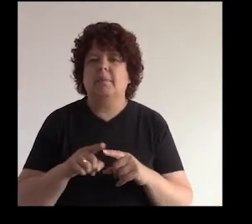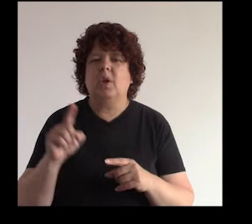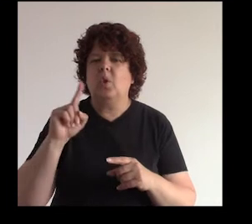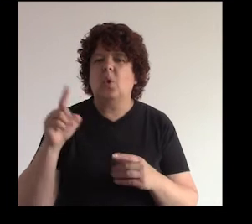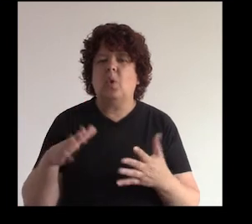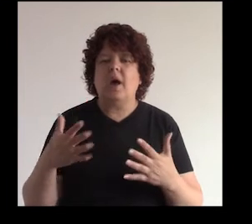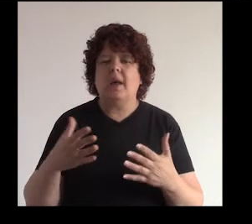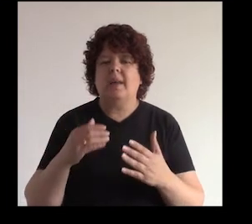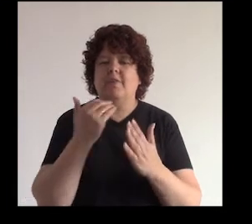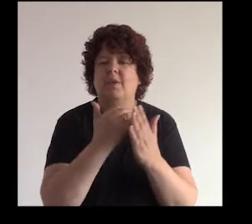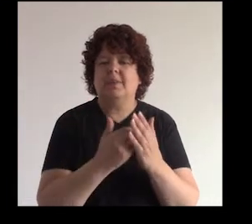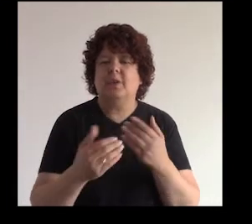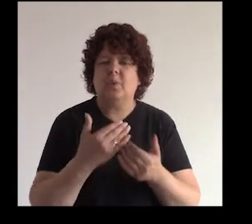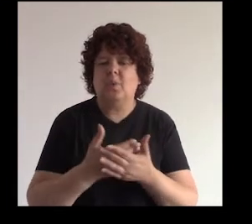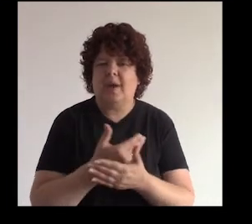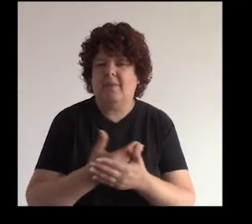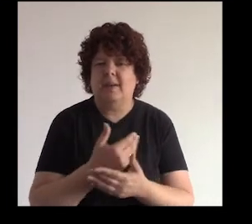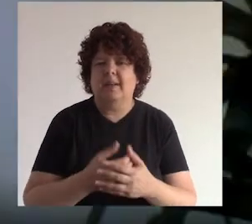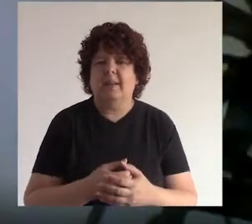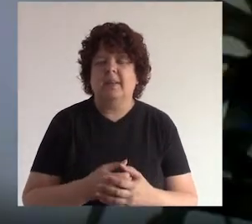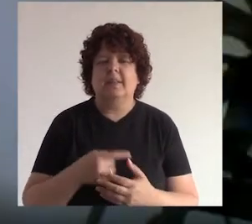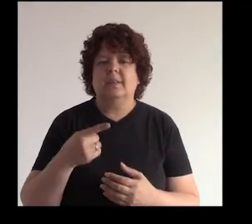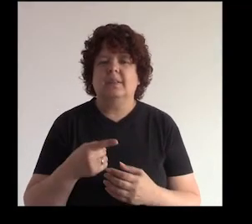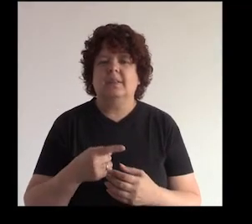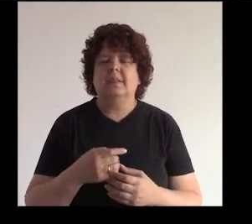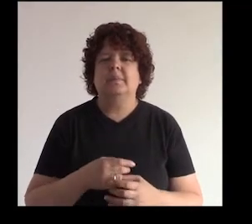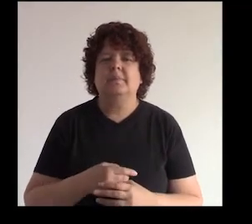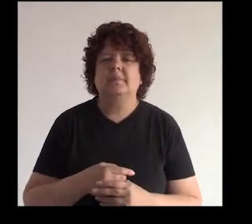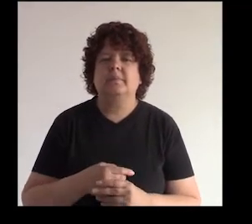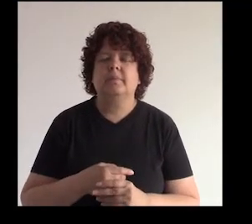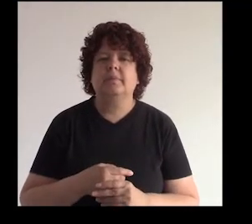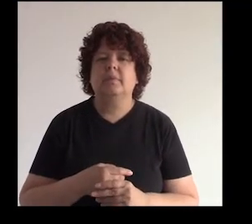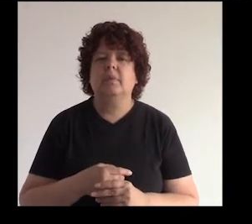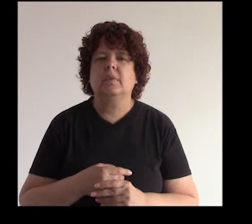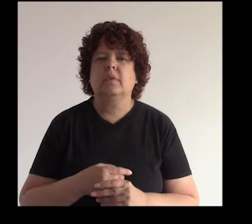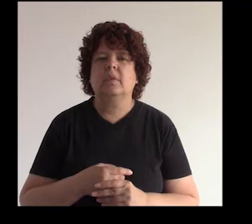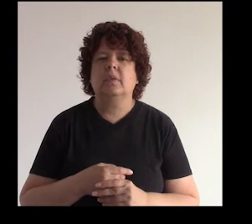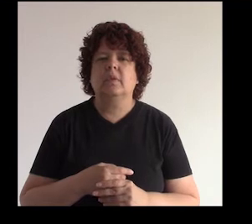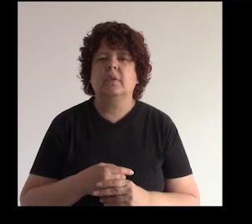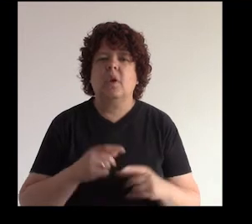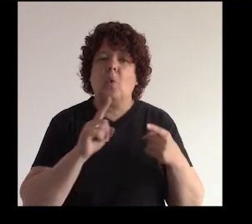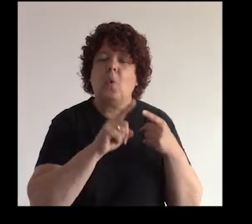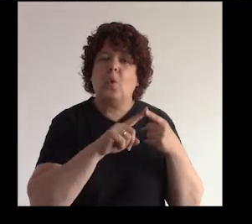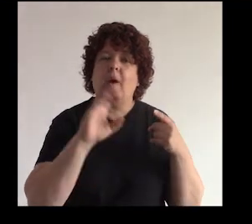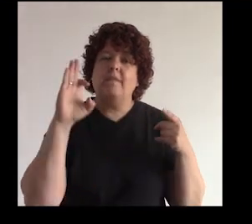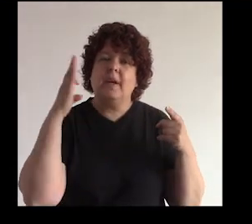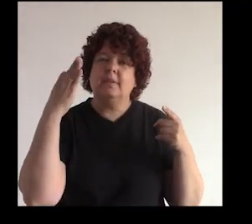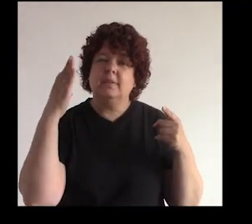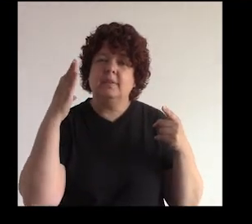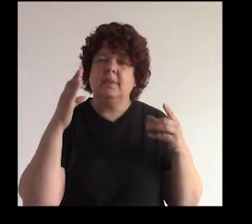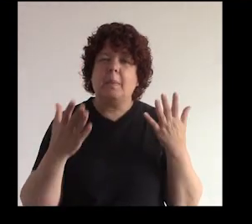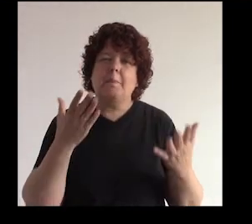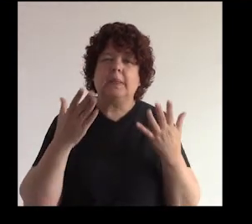mucho más pero todavía no omiten el siguiente reporte entonces no hemos podido dar un dato a la fecha actual ¿sí? entonces Facebook